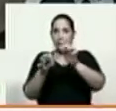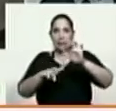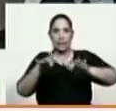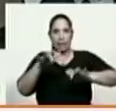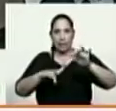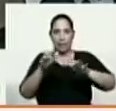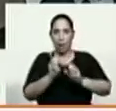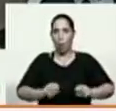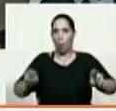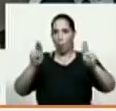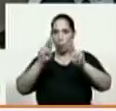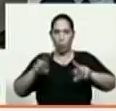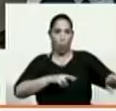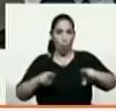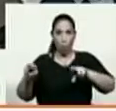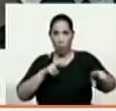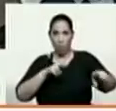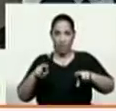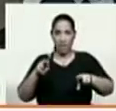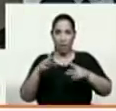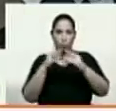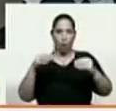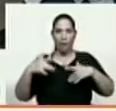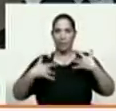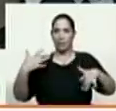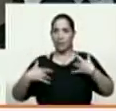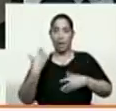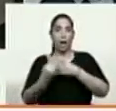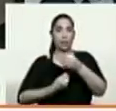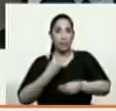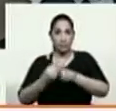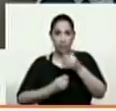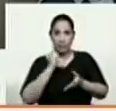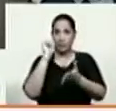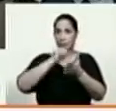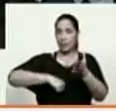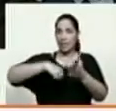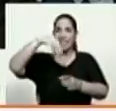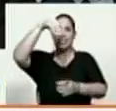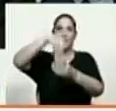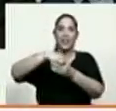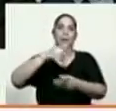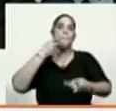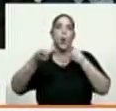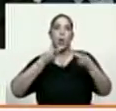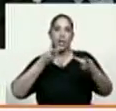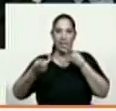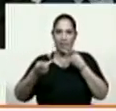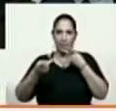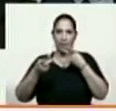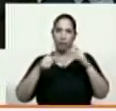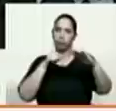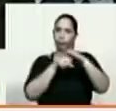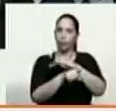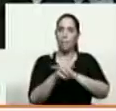que coordina este tipo de actividades y lo hace sin intervenir en la política interna de un país